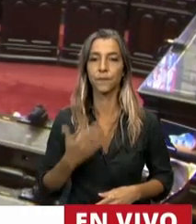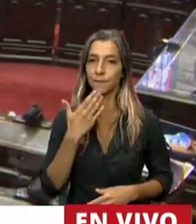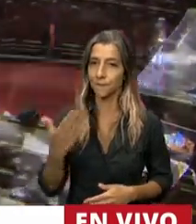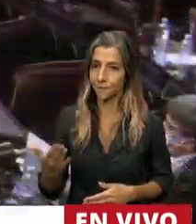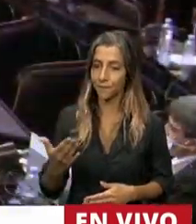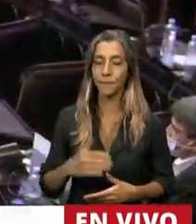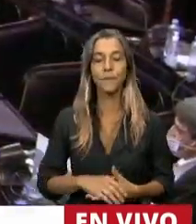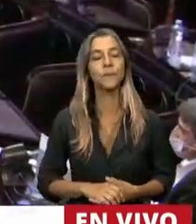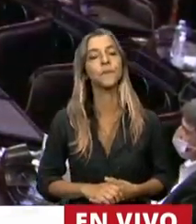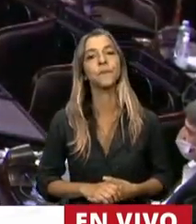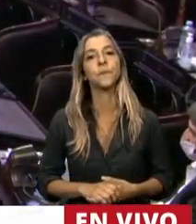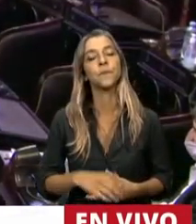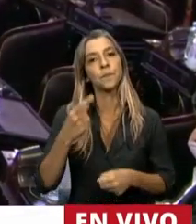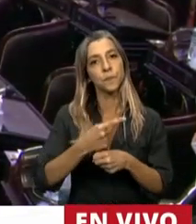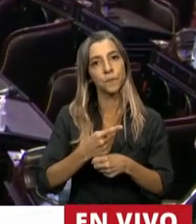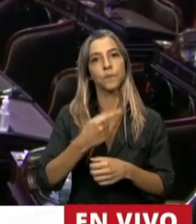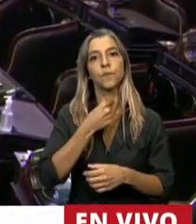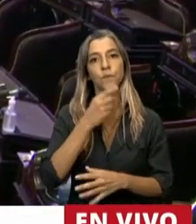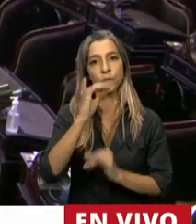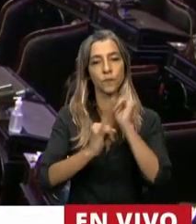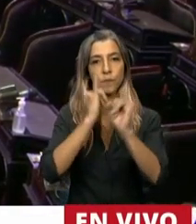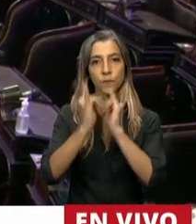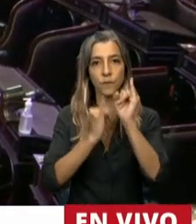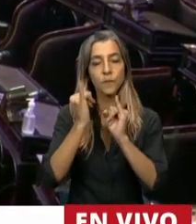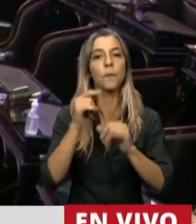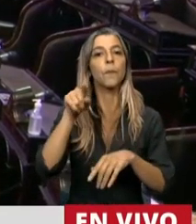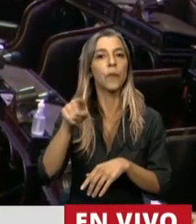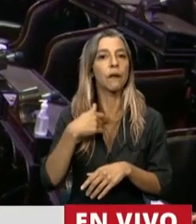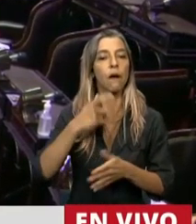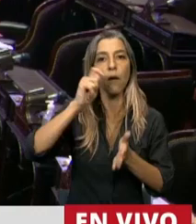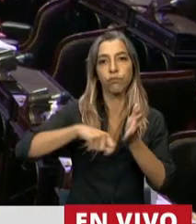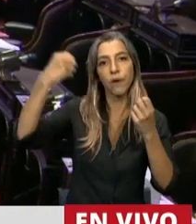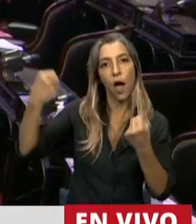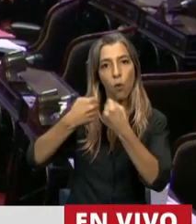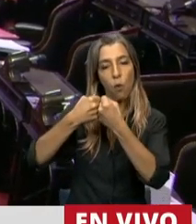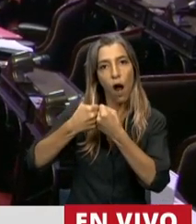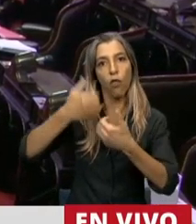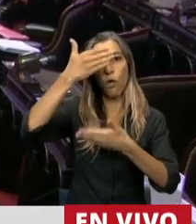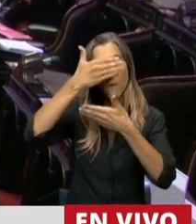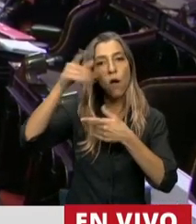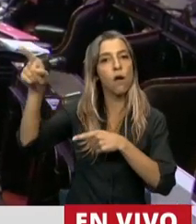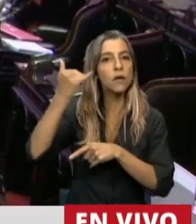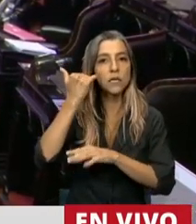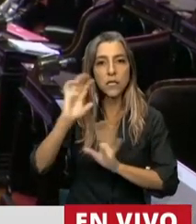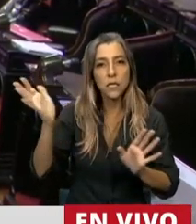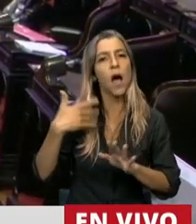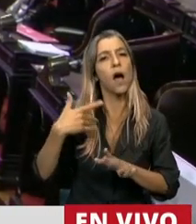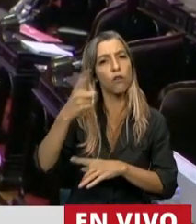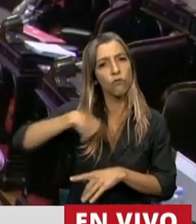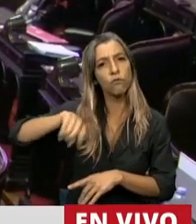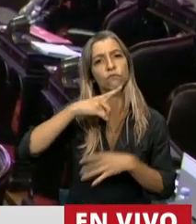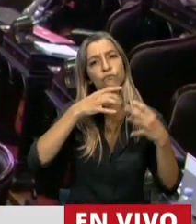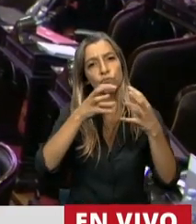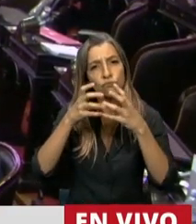tratado de Marrakez. Como usted bien lo mencionara, lo que estamos a punto de discutir y aprobar por los